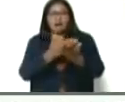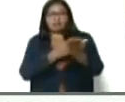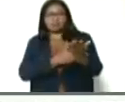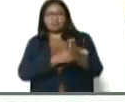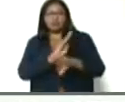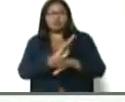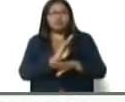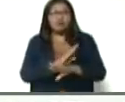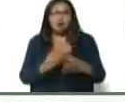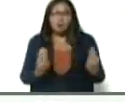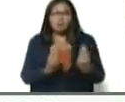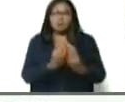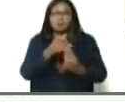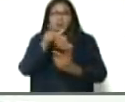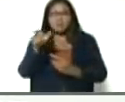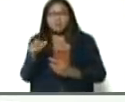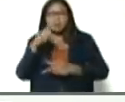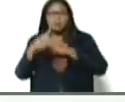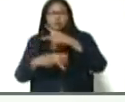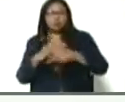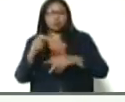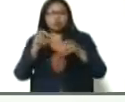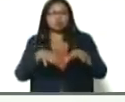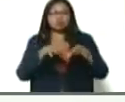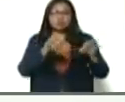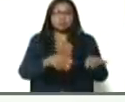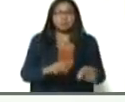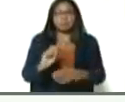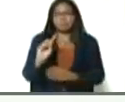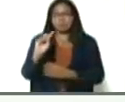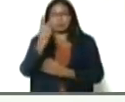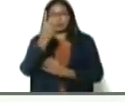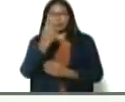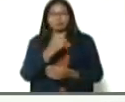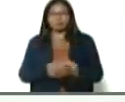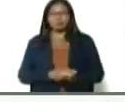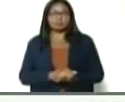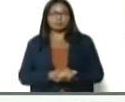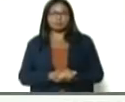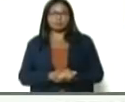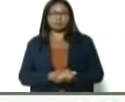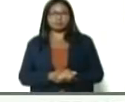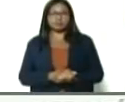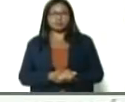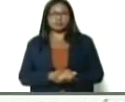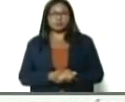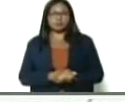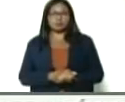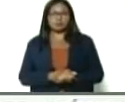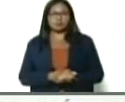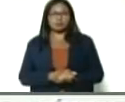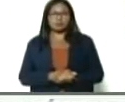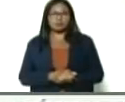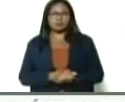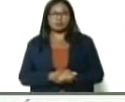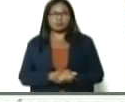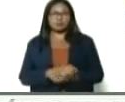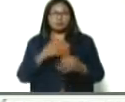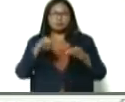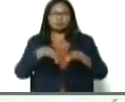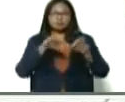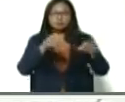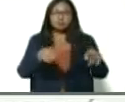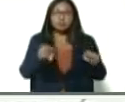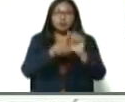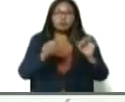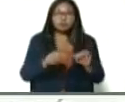apoyo, de acompañamiento, al productor, jamás, ni nunca, la reforma agraria, de Rómulo Betancur,